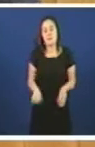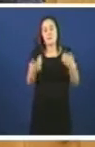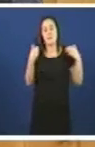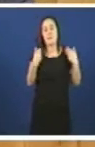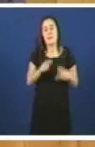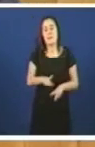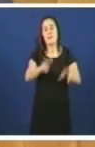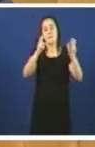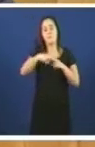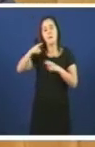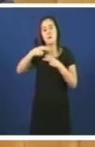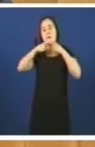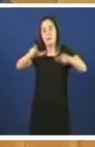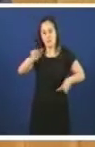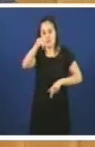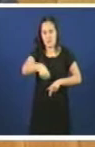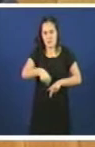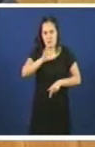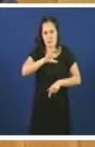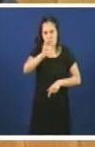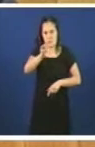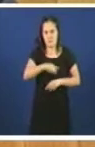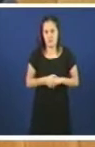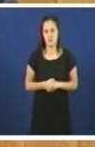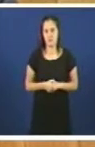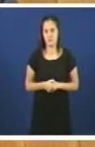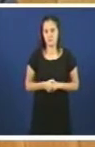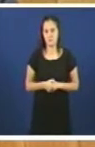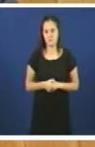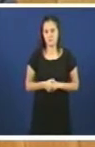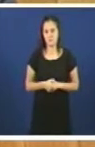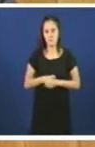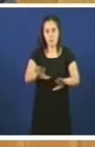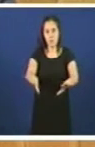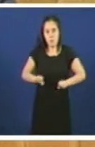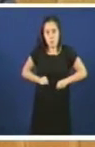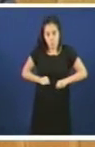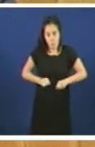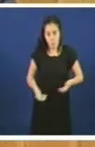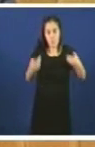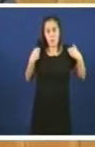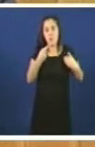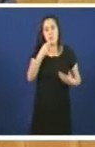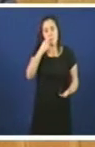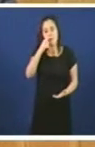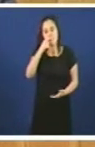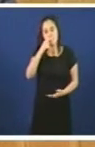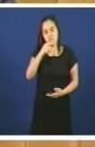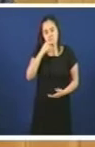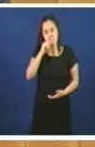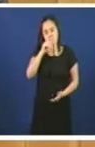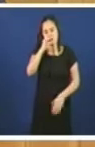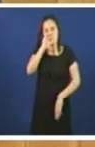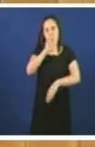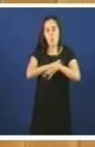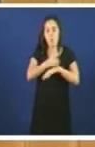lingüística neste país. Cando acede o seu cargo, xurou fidelidade a un marco legal que establece que o galego é a